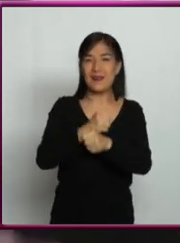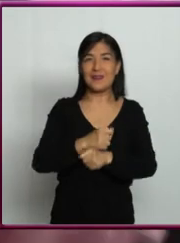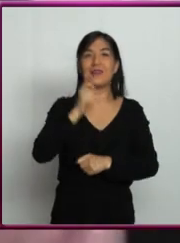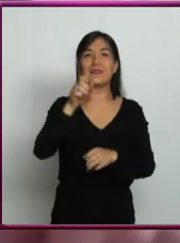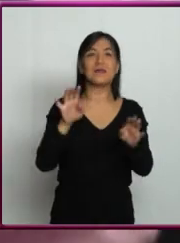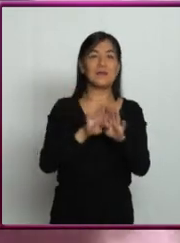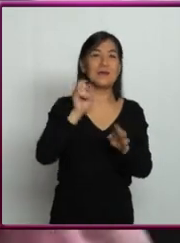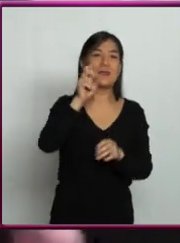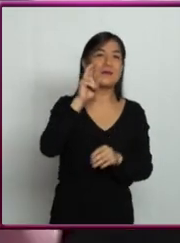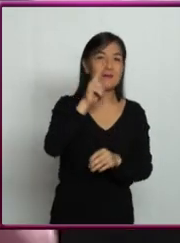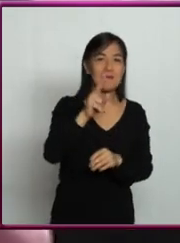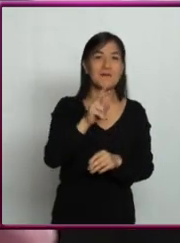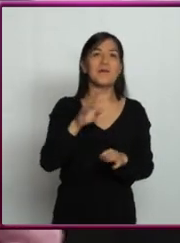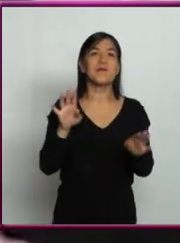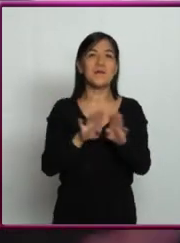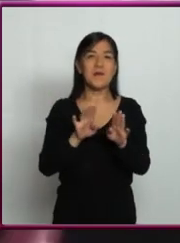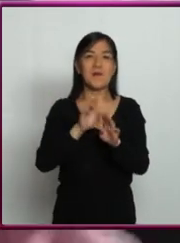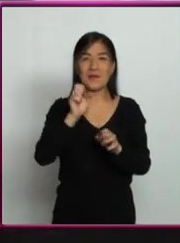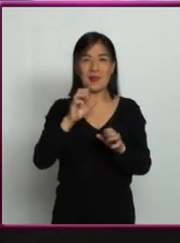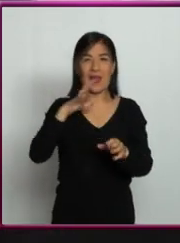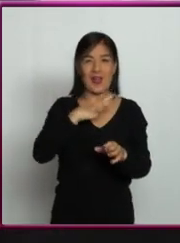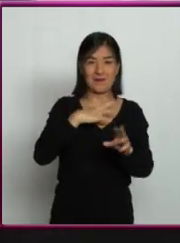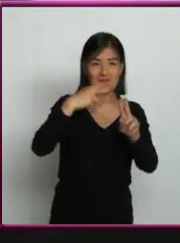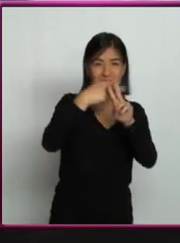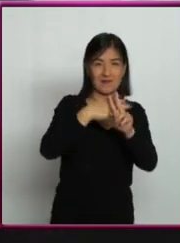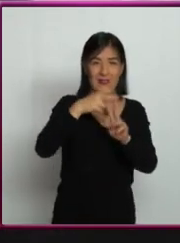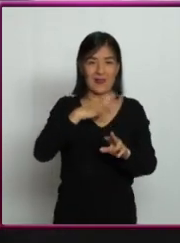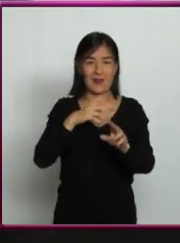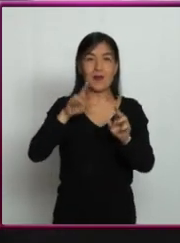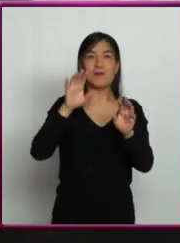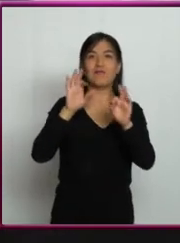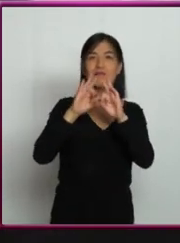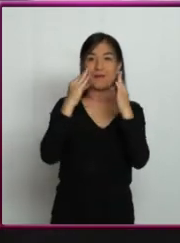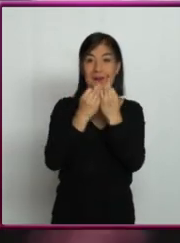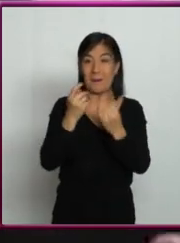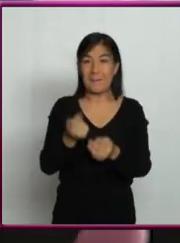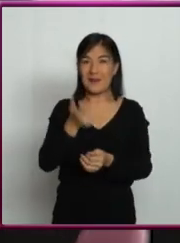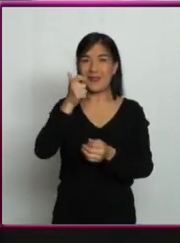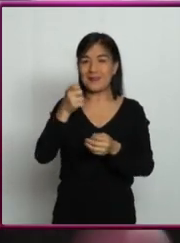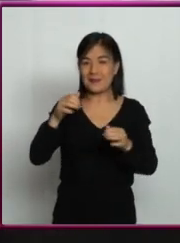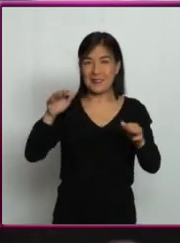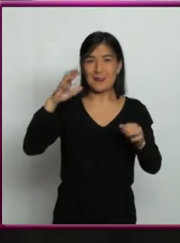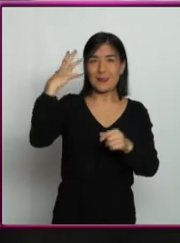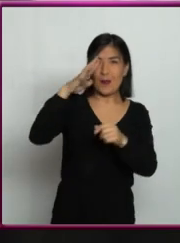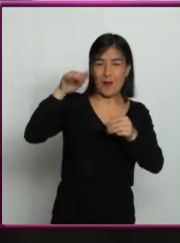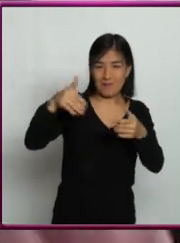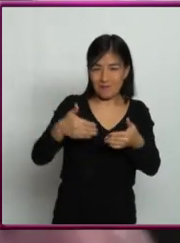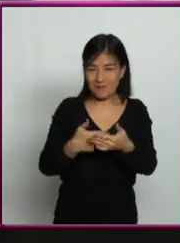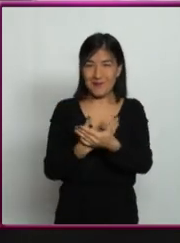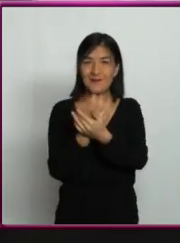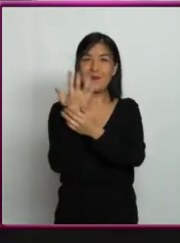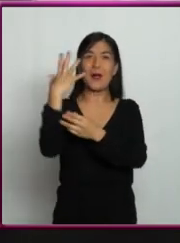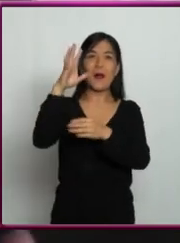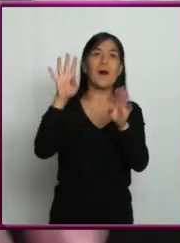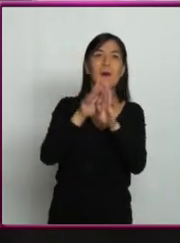Porque vemos unos asteroides que se formaron cuando nació el Sol, piedritas, y podemos determinar cuando nos caen en la Tierra que esta